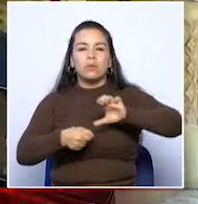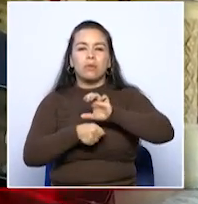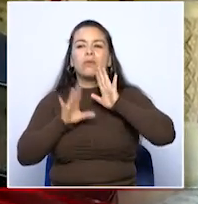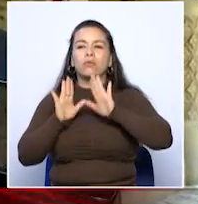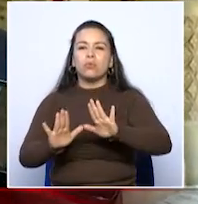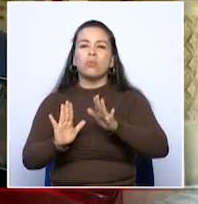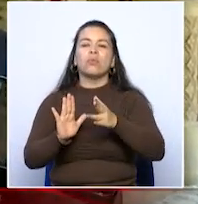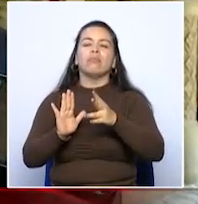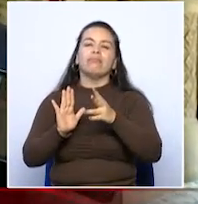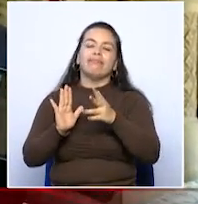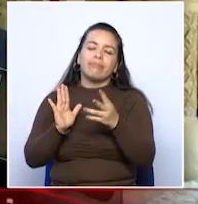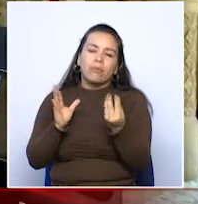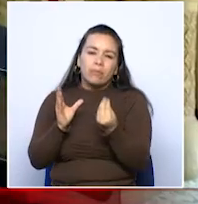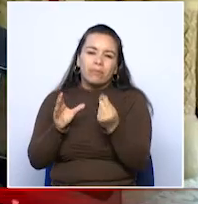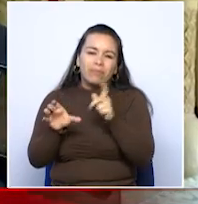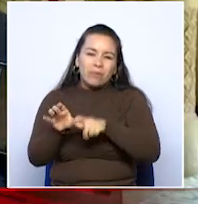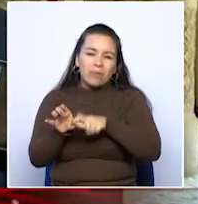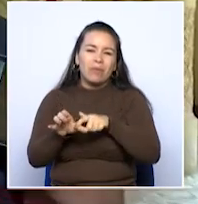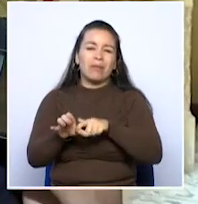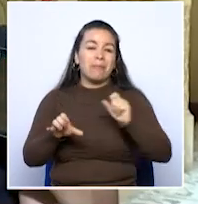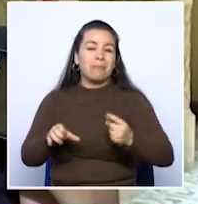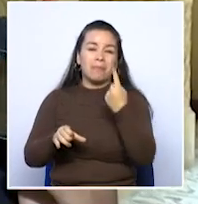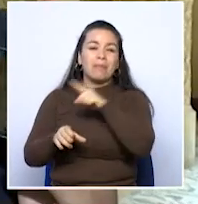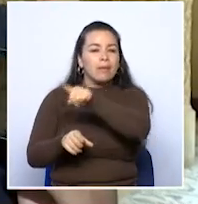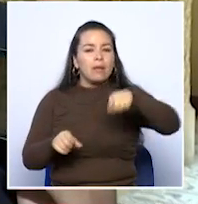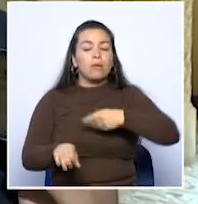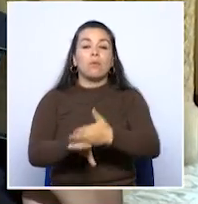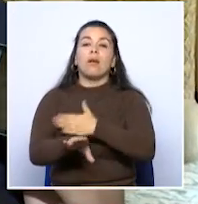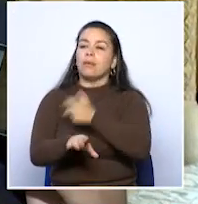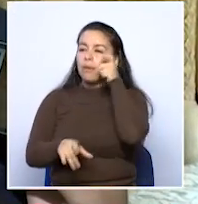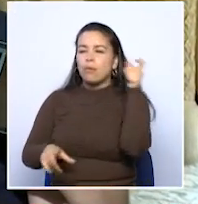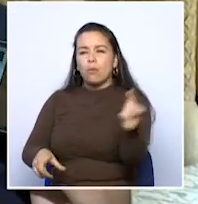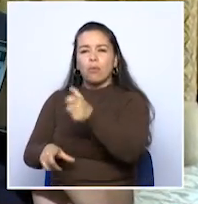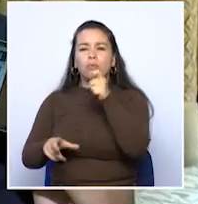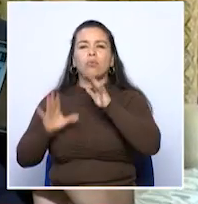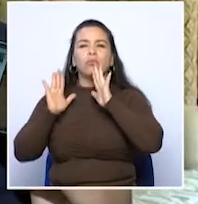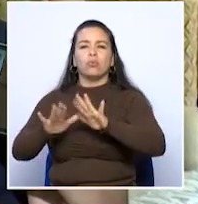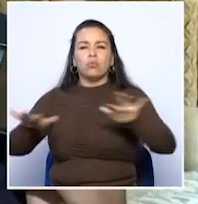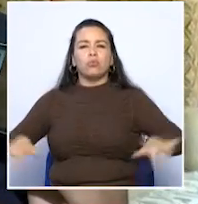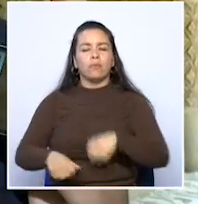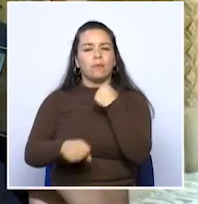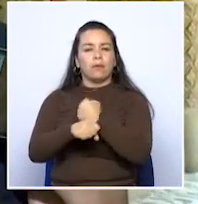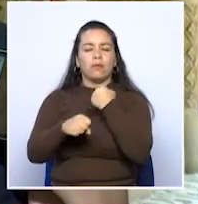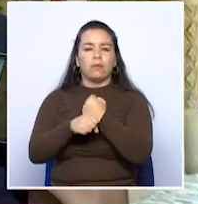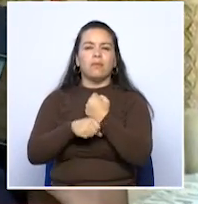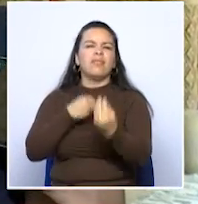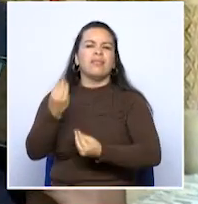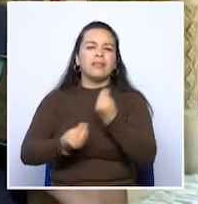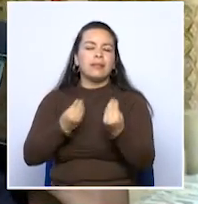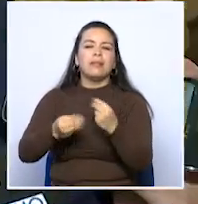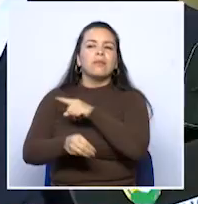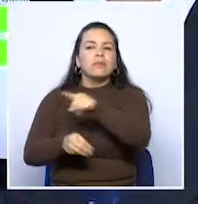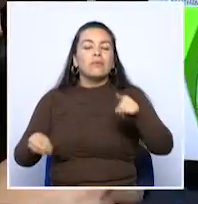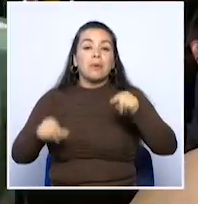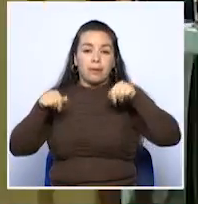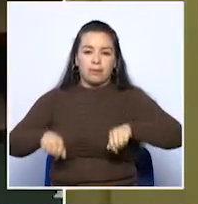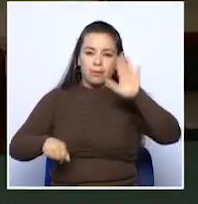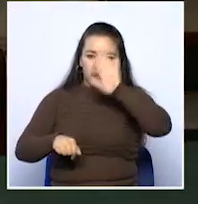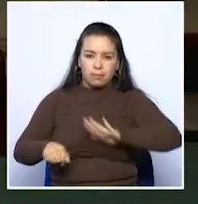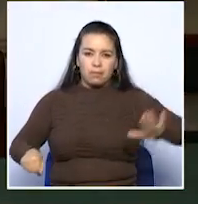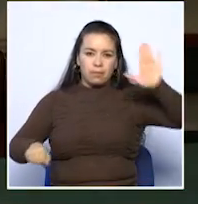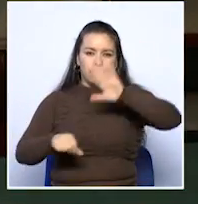constituyentes primarios, sea, los ciudadanos quienes ejercen control efectivo sobre las obras que se hacen en todo el departamento.